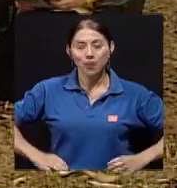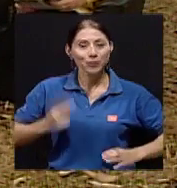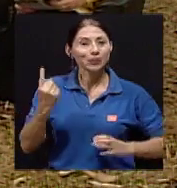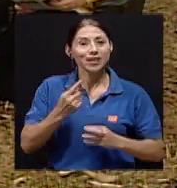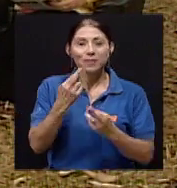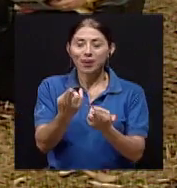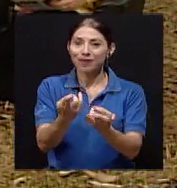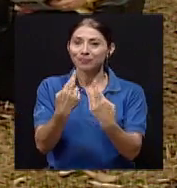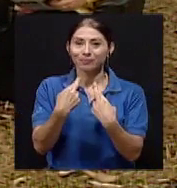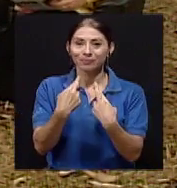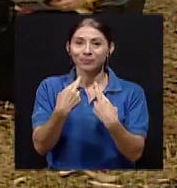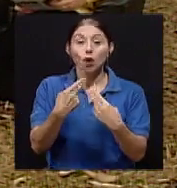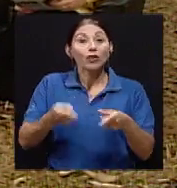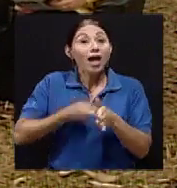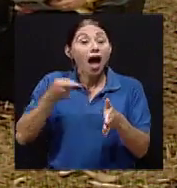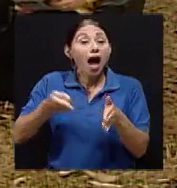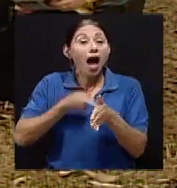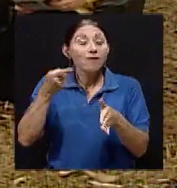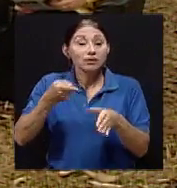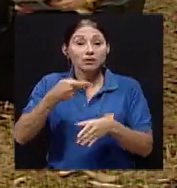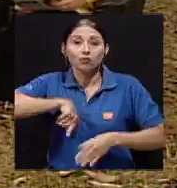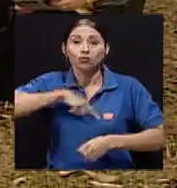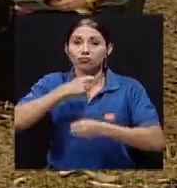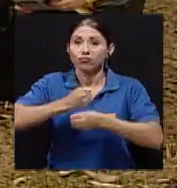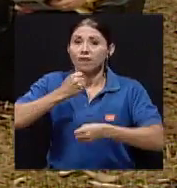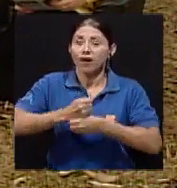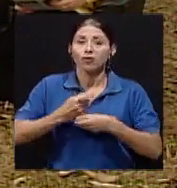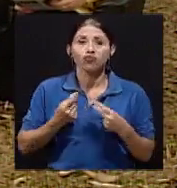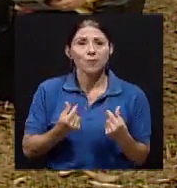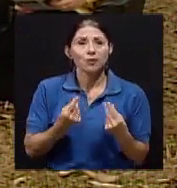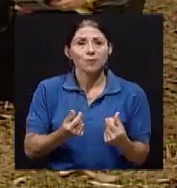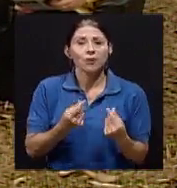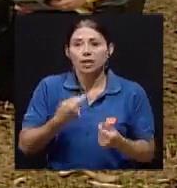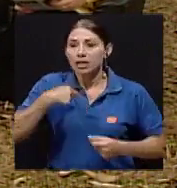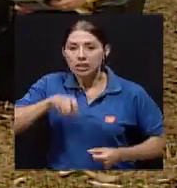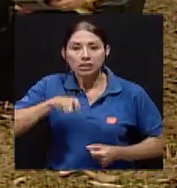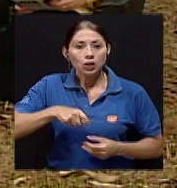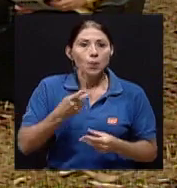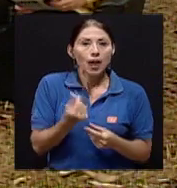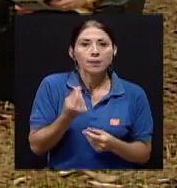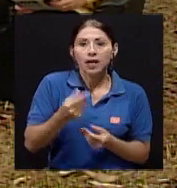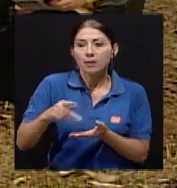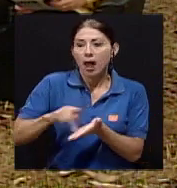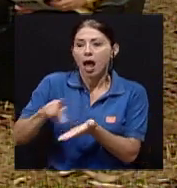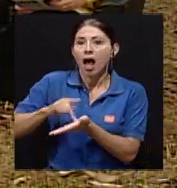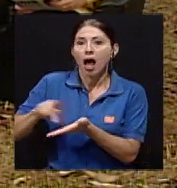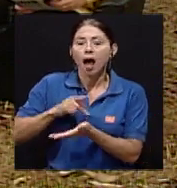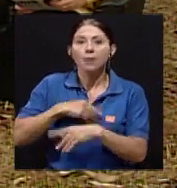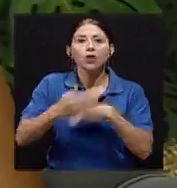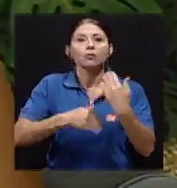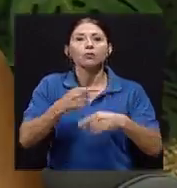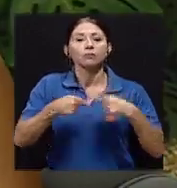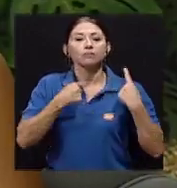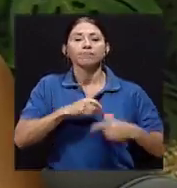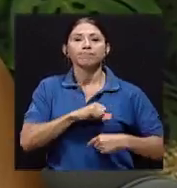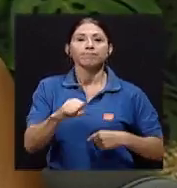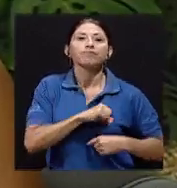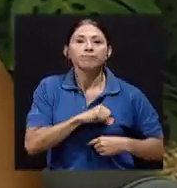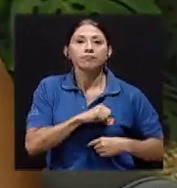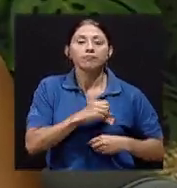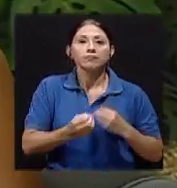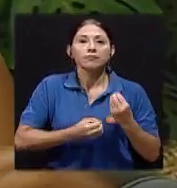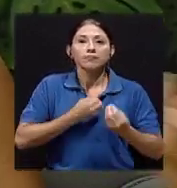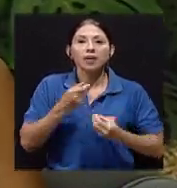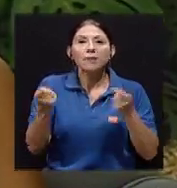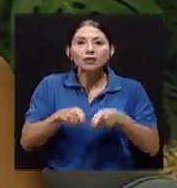respuestas o cuando estamos trabajando muy rápido y no, es que necesito plata, plata, plata, plata, ahora de repente les da un infarto, ¿qué pasó? Entonces el